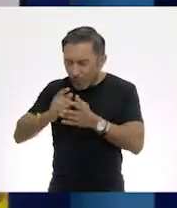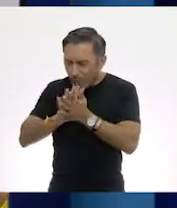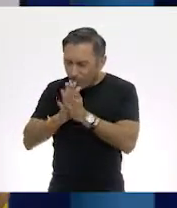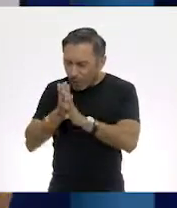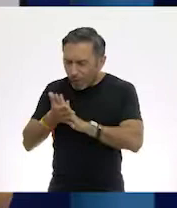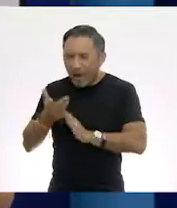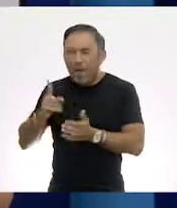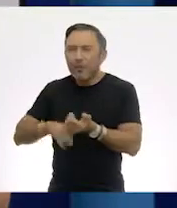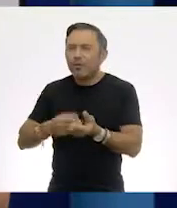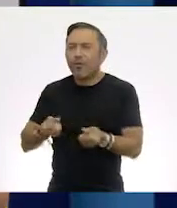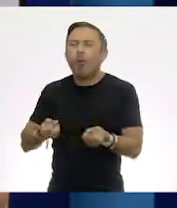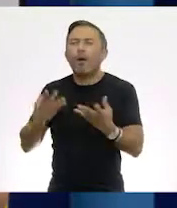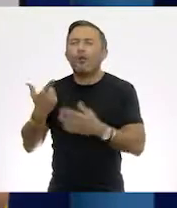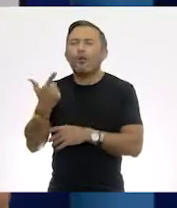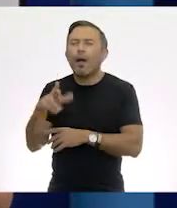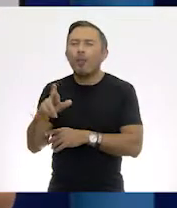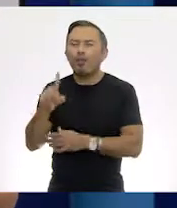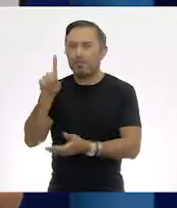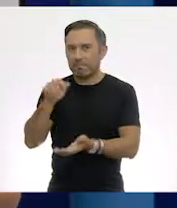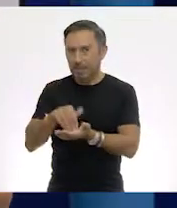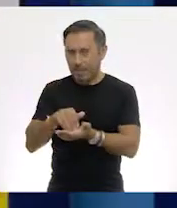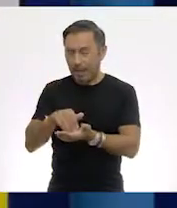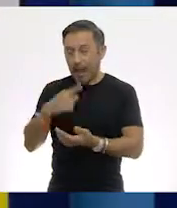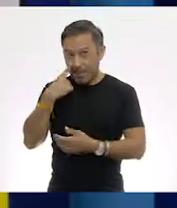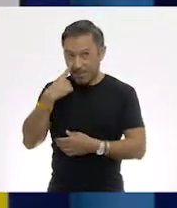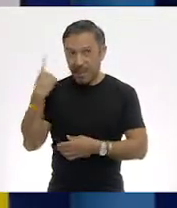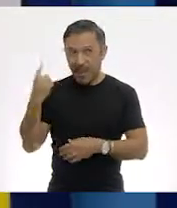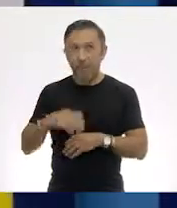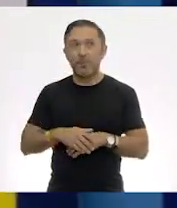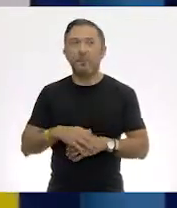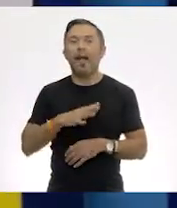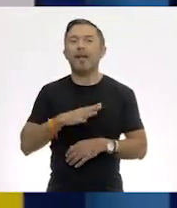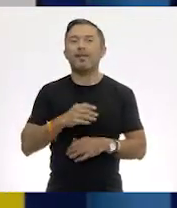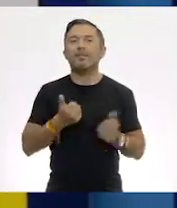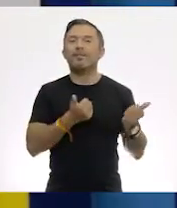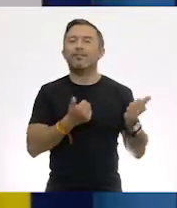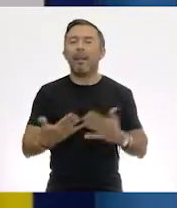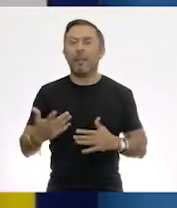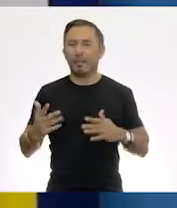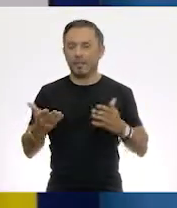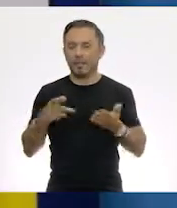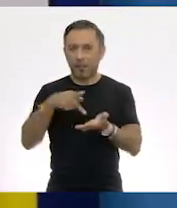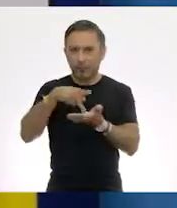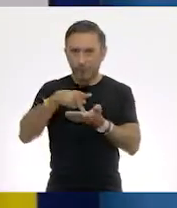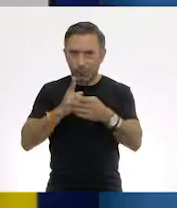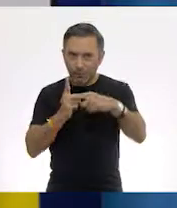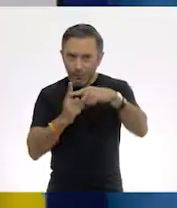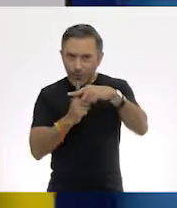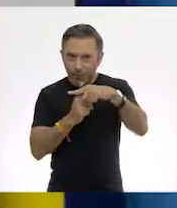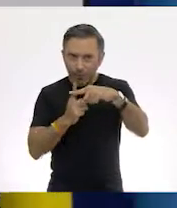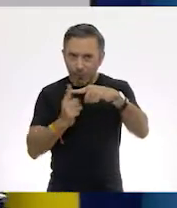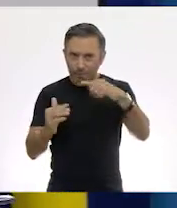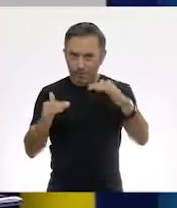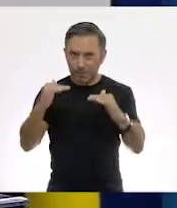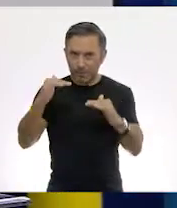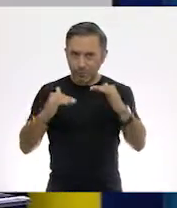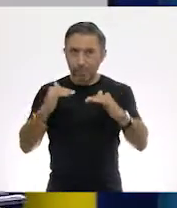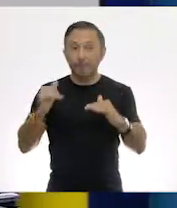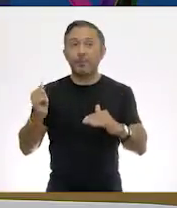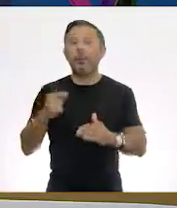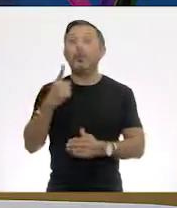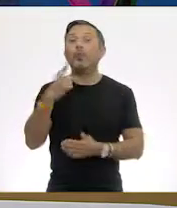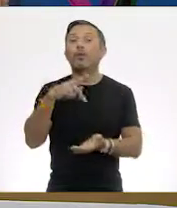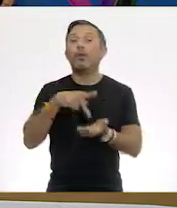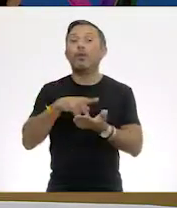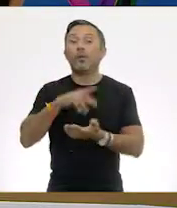muy bien. ¿Qué te parece si lo comprobamos? Mira, traje esta báscula a la clase y traje un kilo de naranjas que le